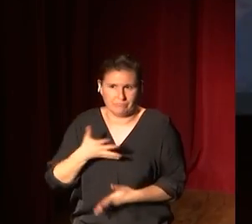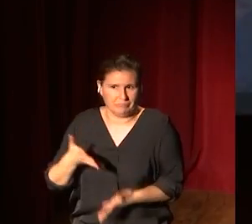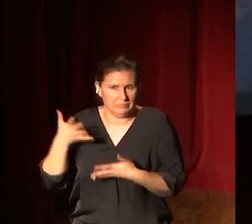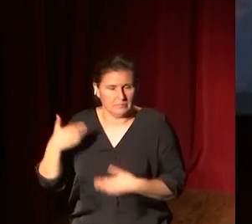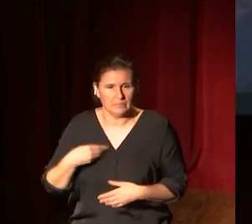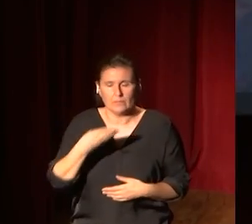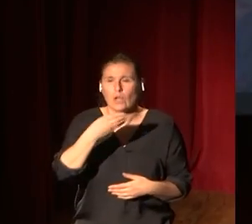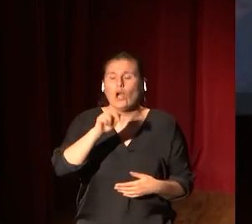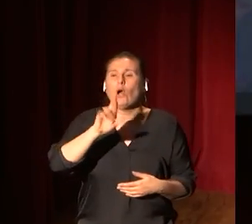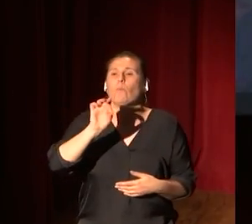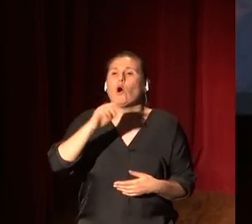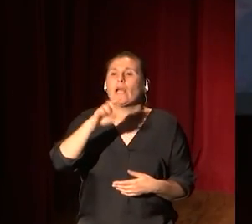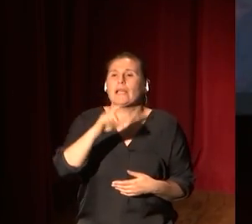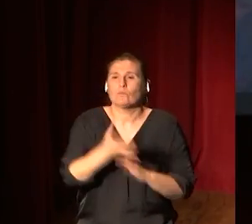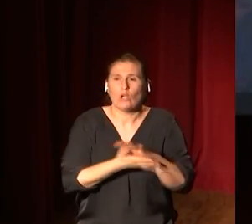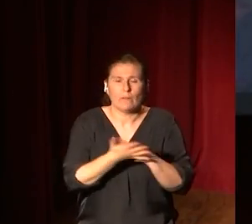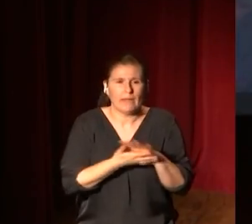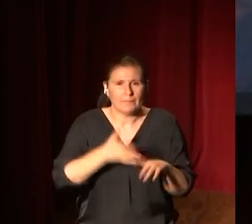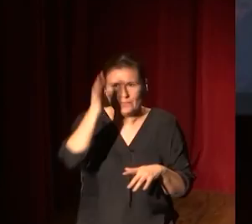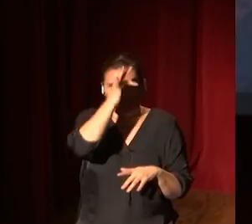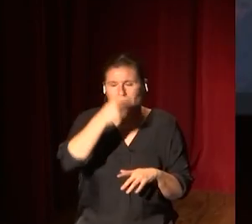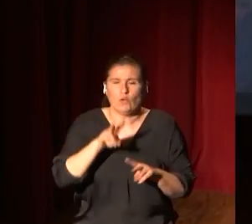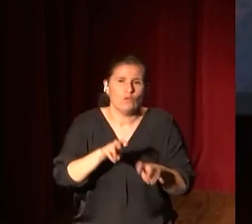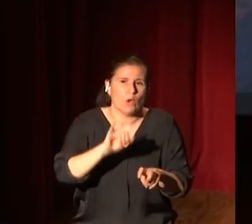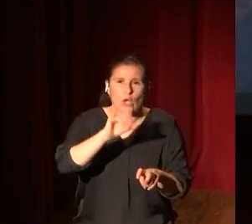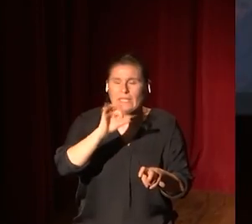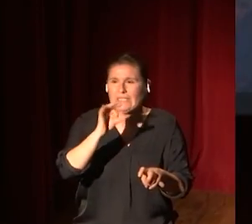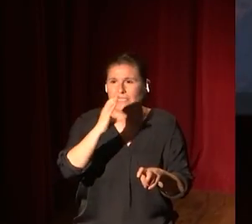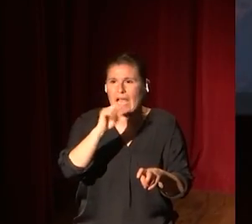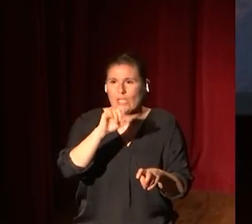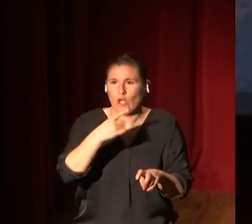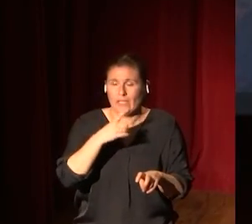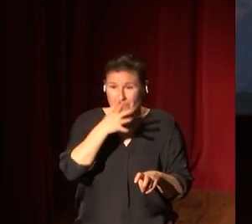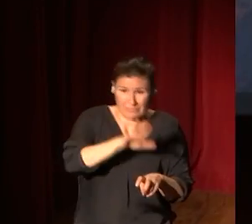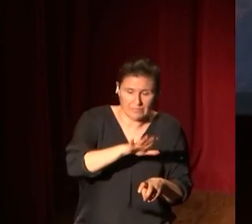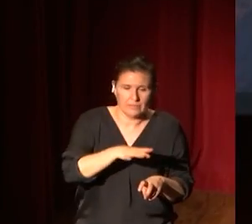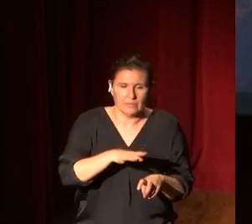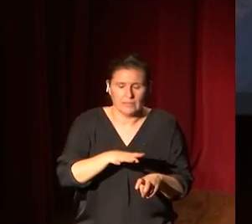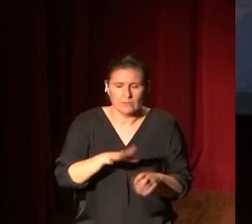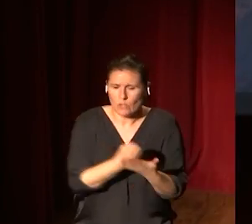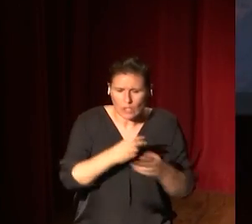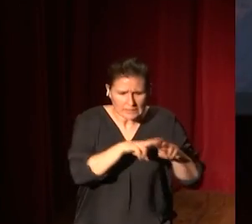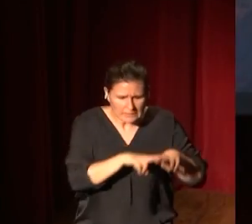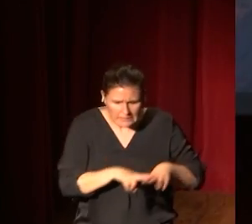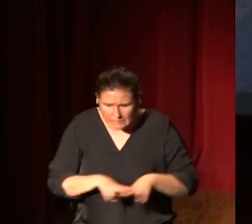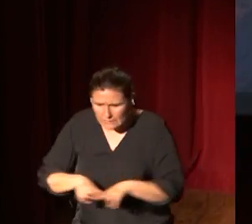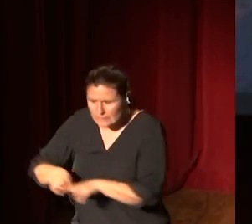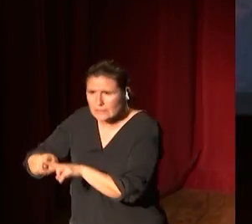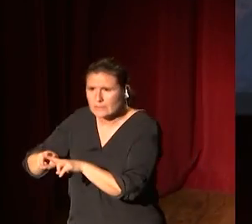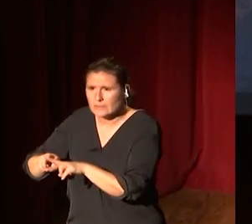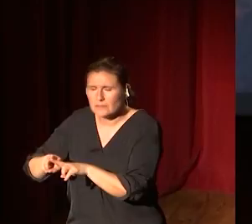Borges, cuando habla sobre la teología de Luhm, sobre el nuevo Iscariote, también revisa este, hasta qué punto Dios